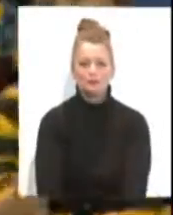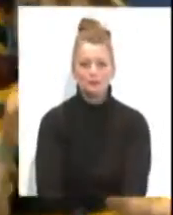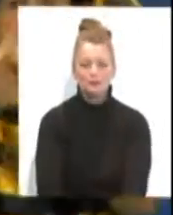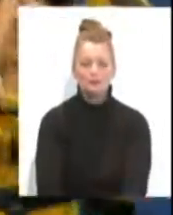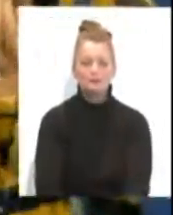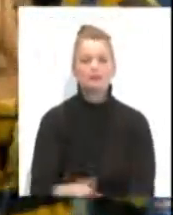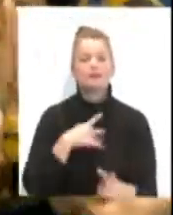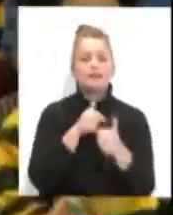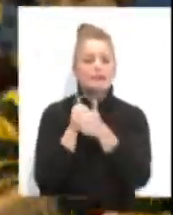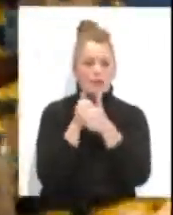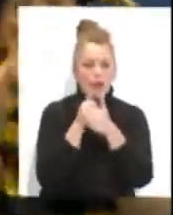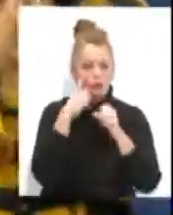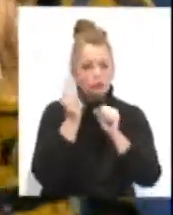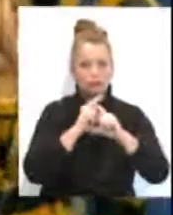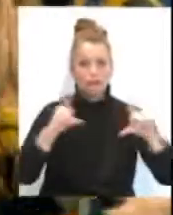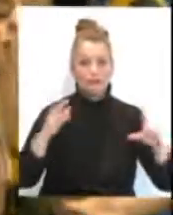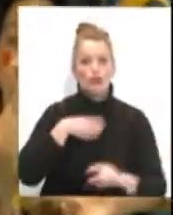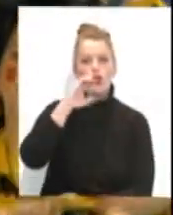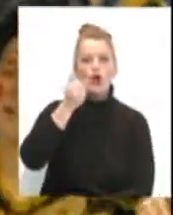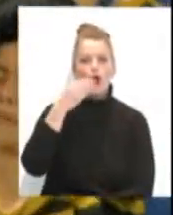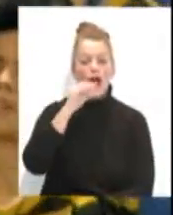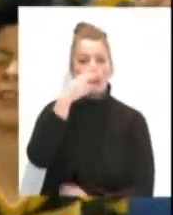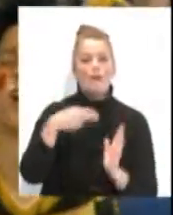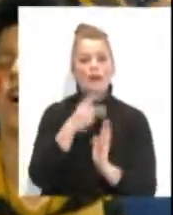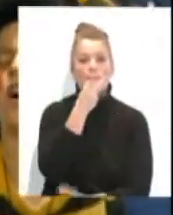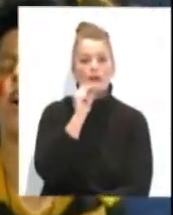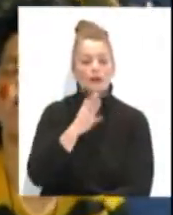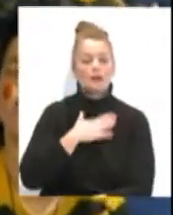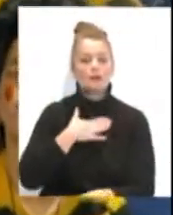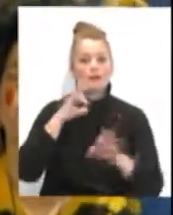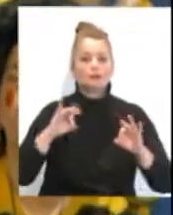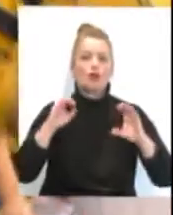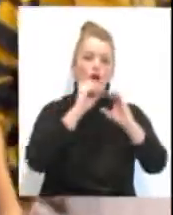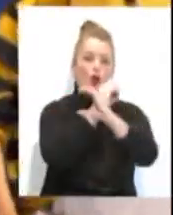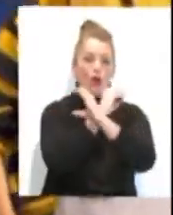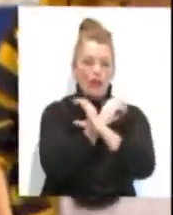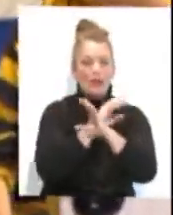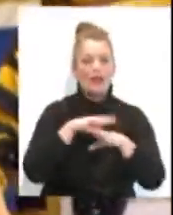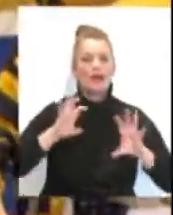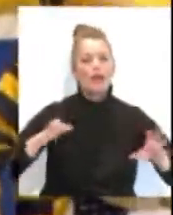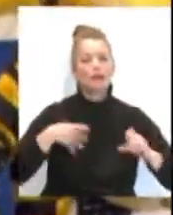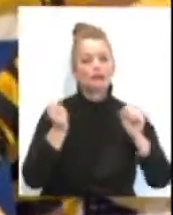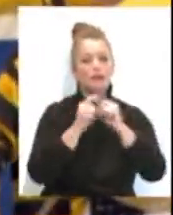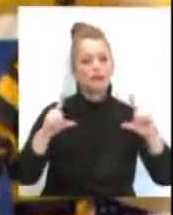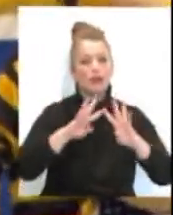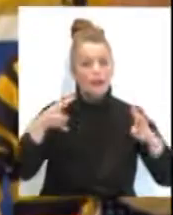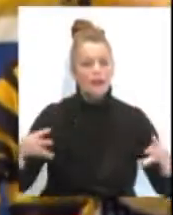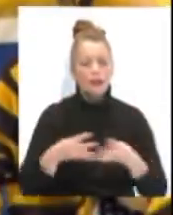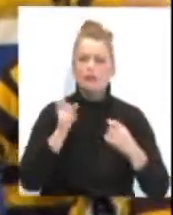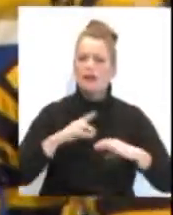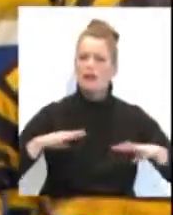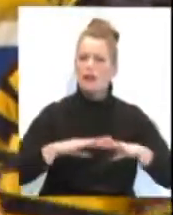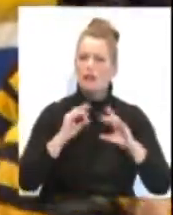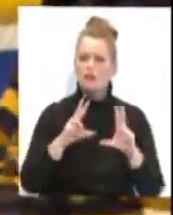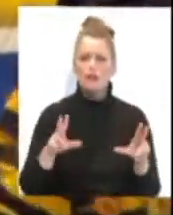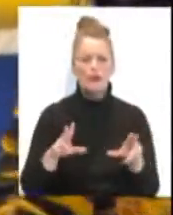El seguimiento del COAG 2020 a través de las plataformas de Onda Cádiz Radio Televisión en Internet y redes sociales